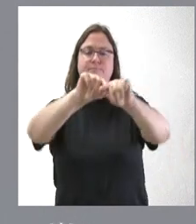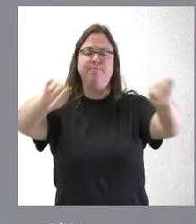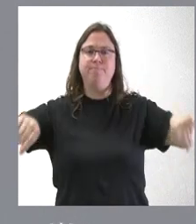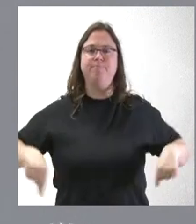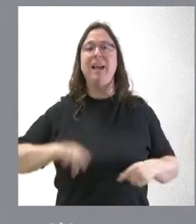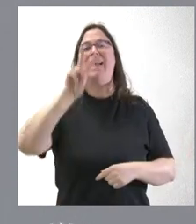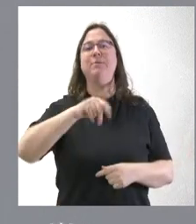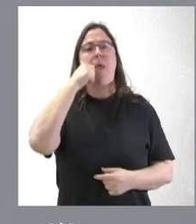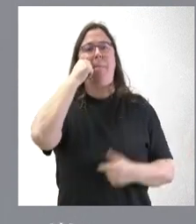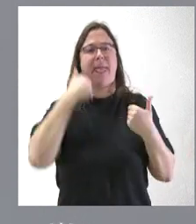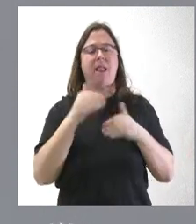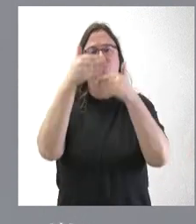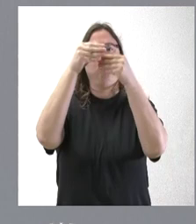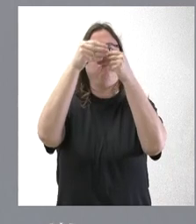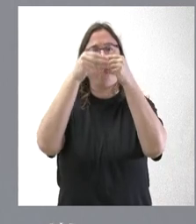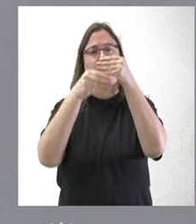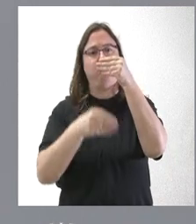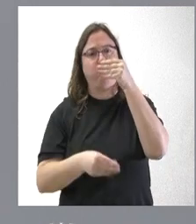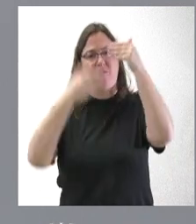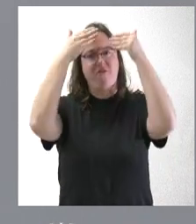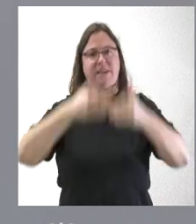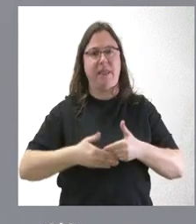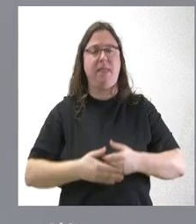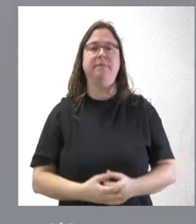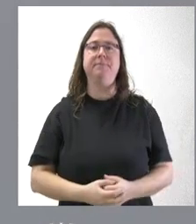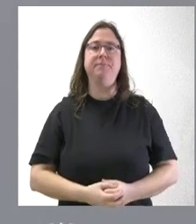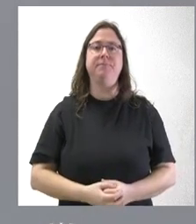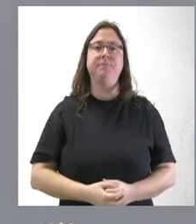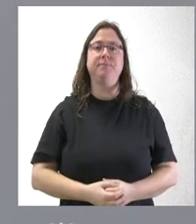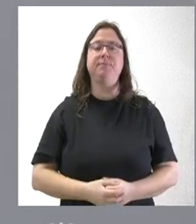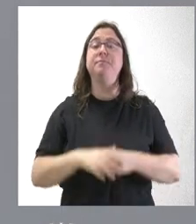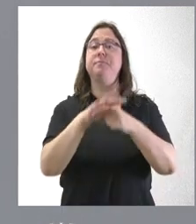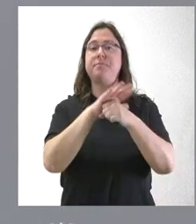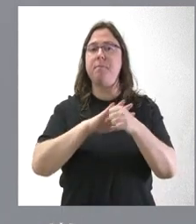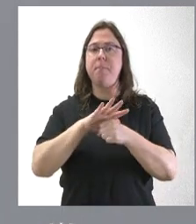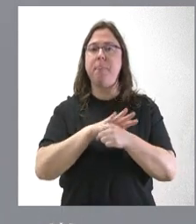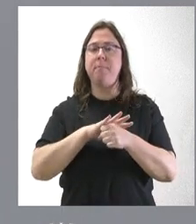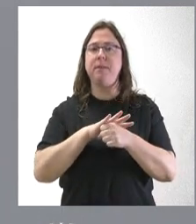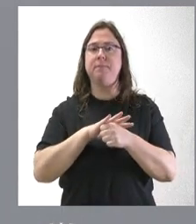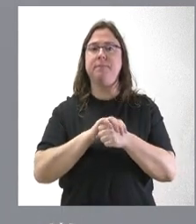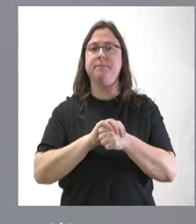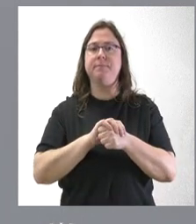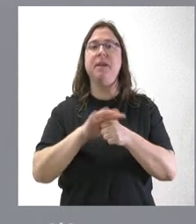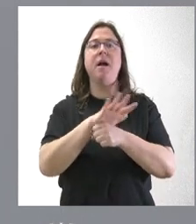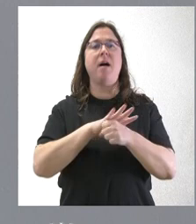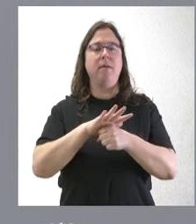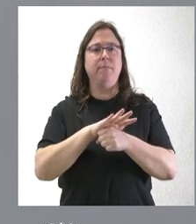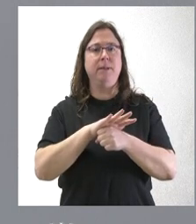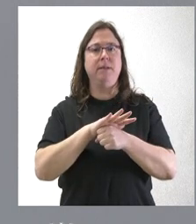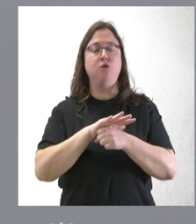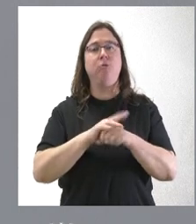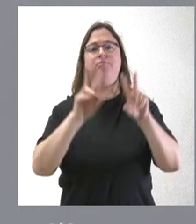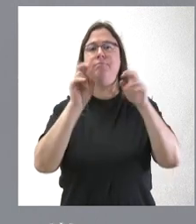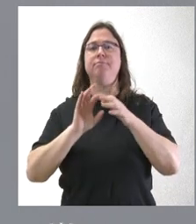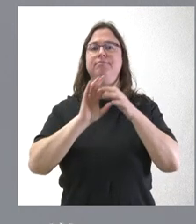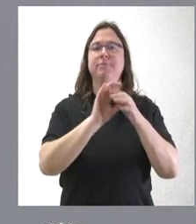una segunda piel y aislamiento de toda la fachada. En el ámbito de las actuaciones en materia